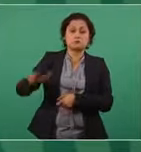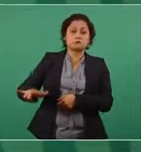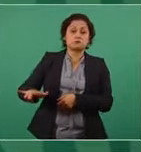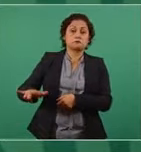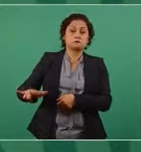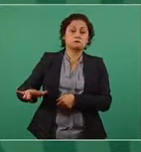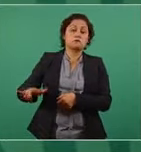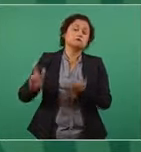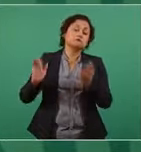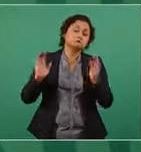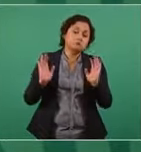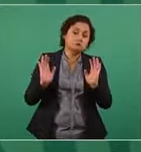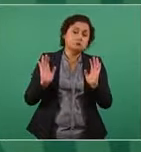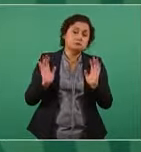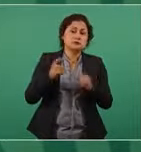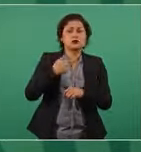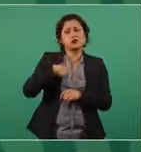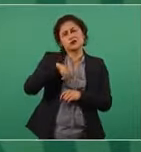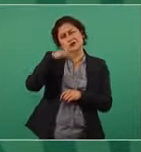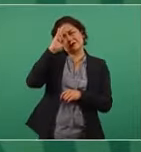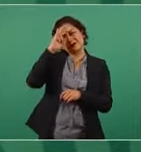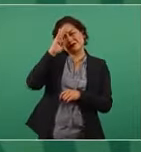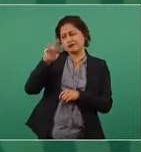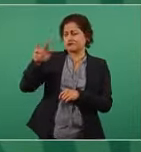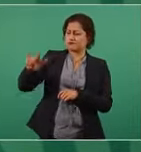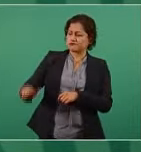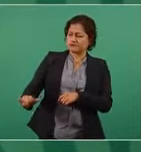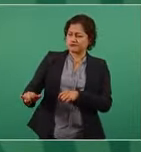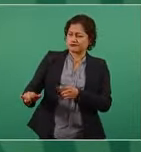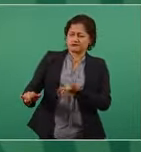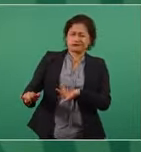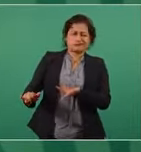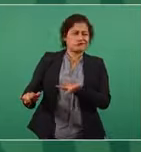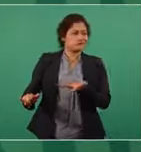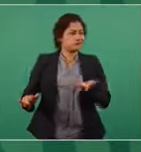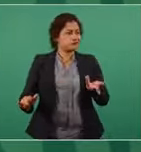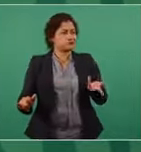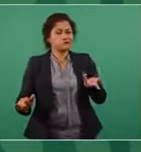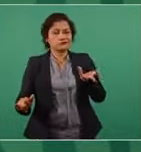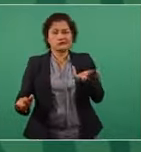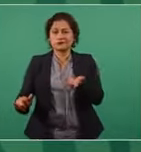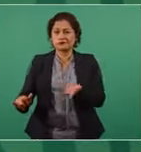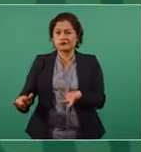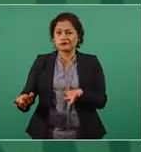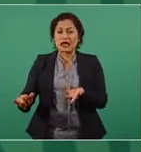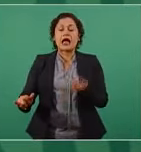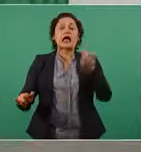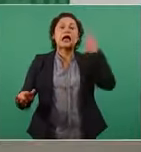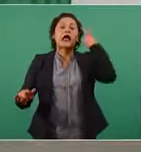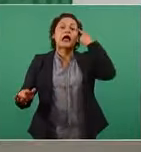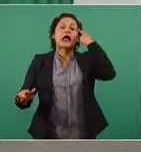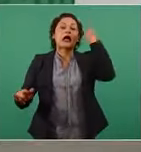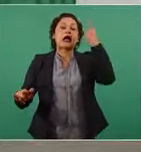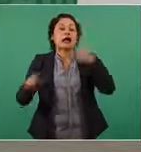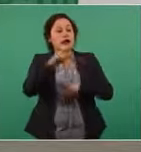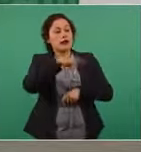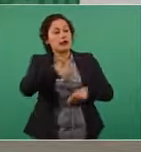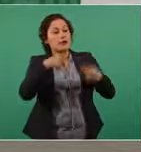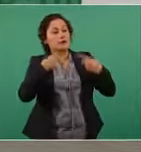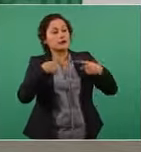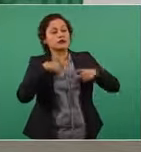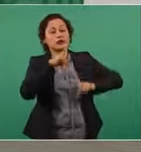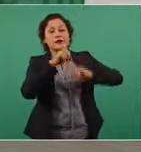pues se pensó que vayan los deportistas